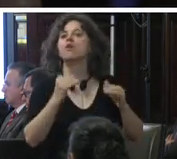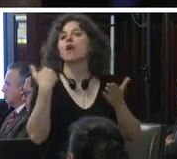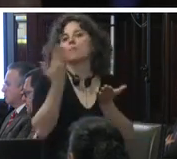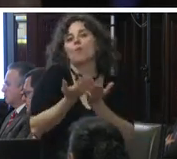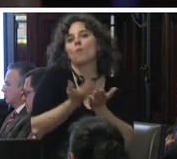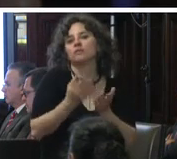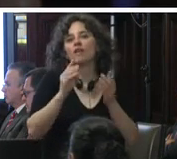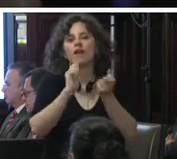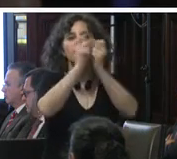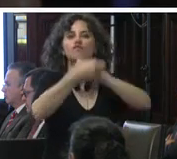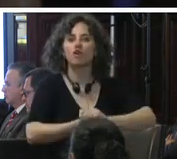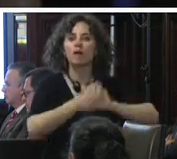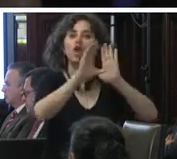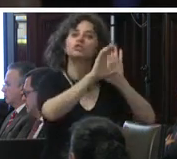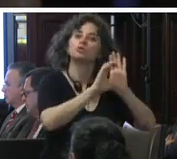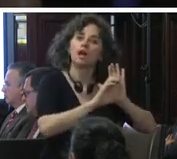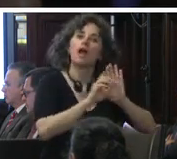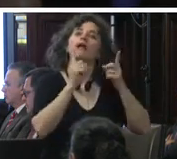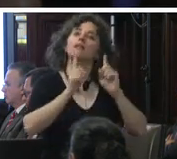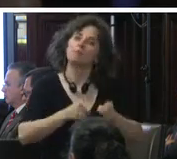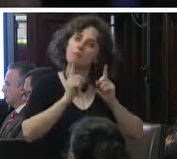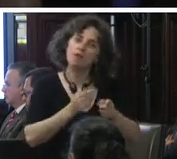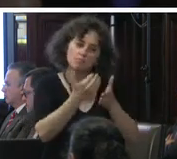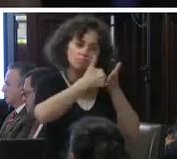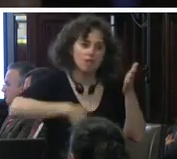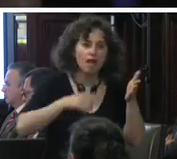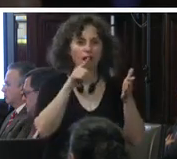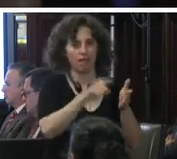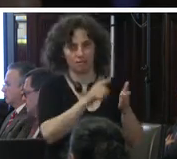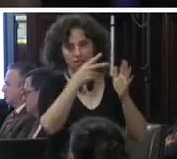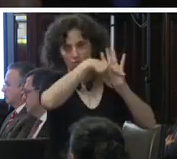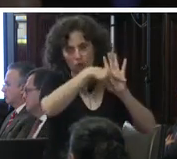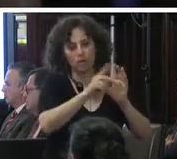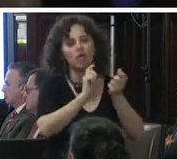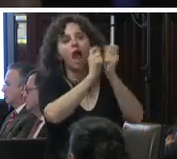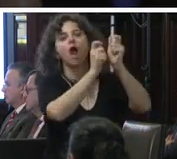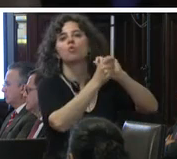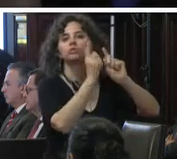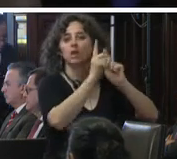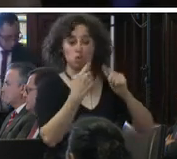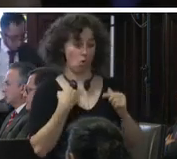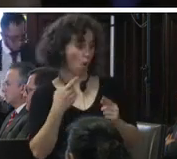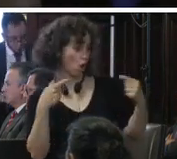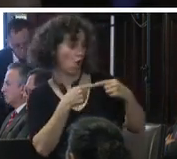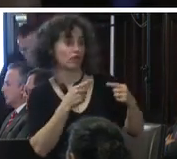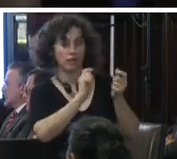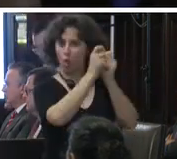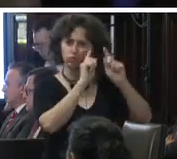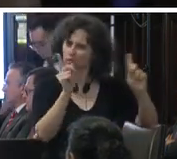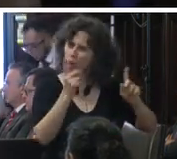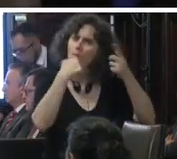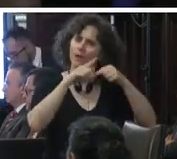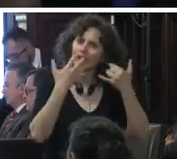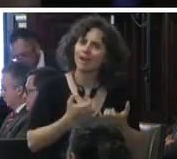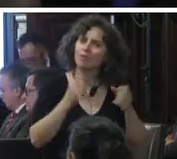de reforma constitucional que quitaría esta figura además de otros ajustes no estamos tampoco en contra de los ajustes pero